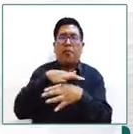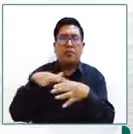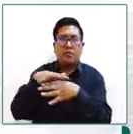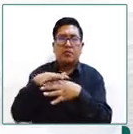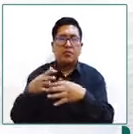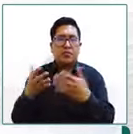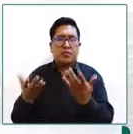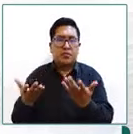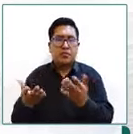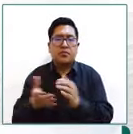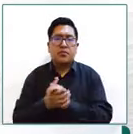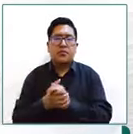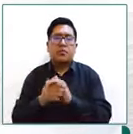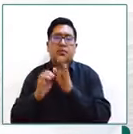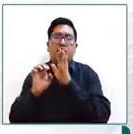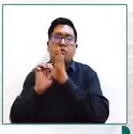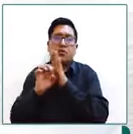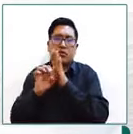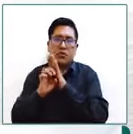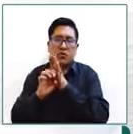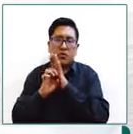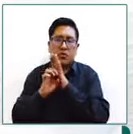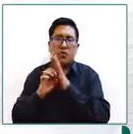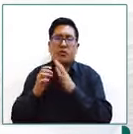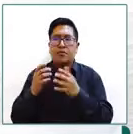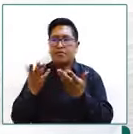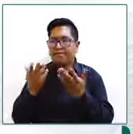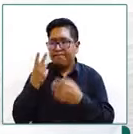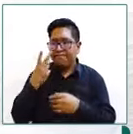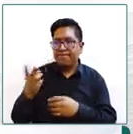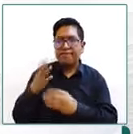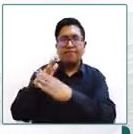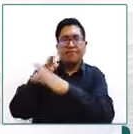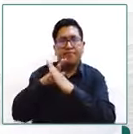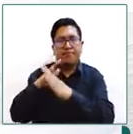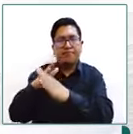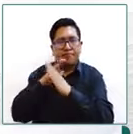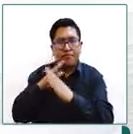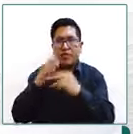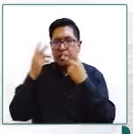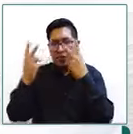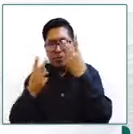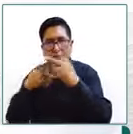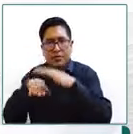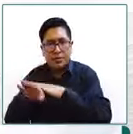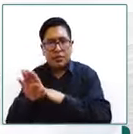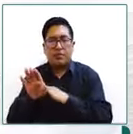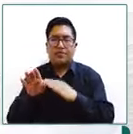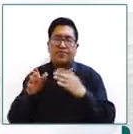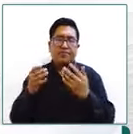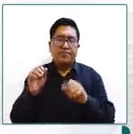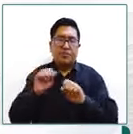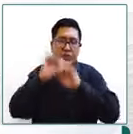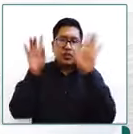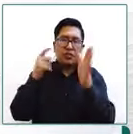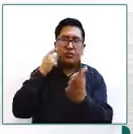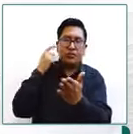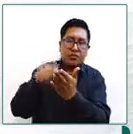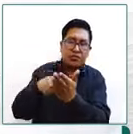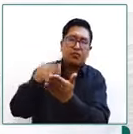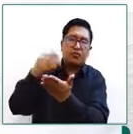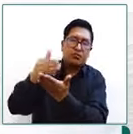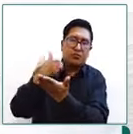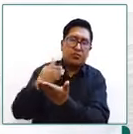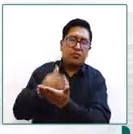que obstaculizan de alguna manera el ejercicio de estas visitas pero